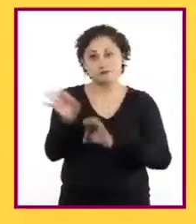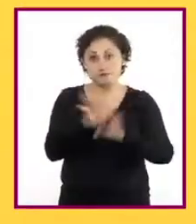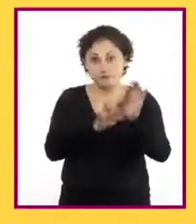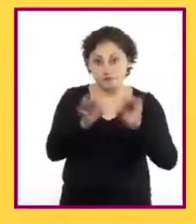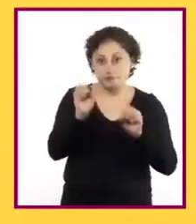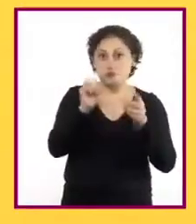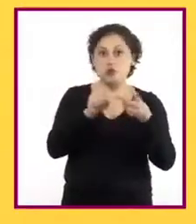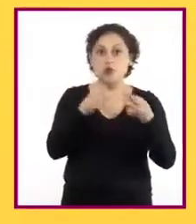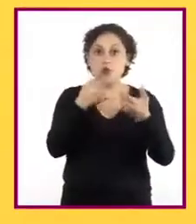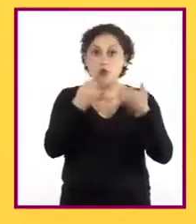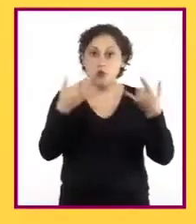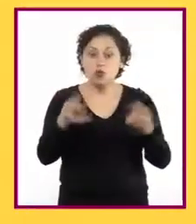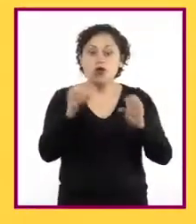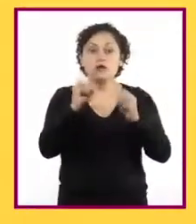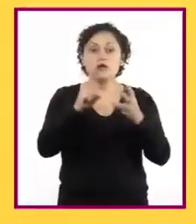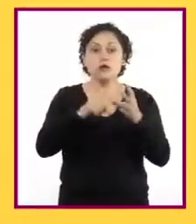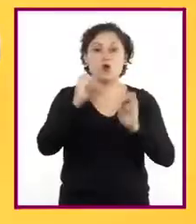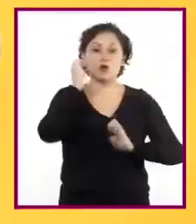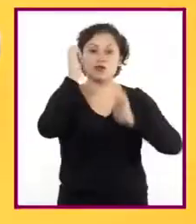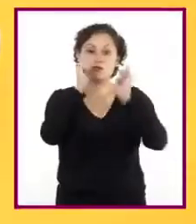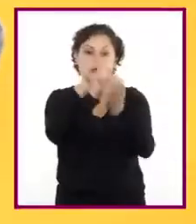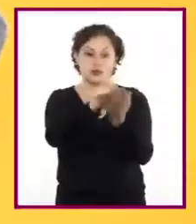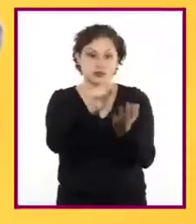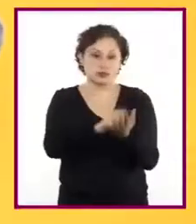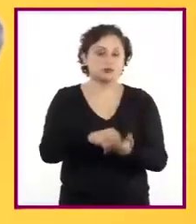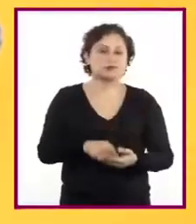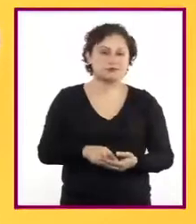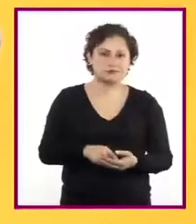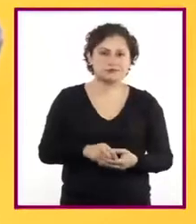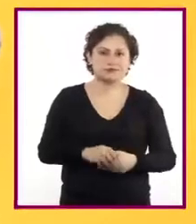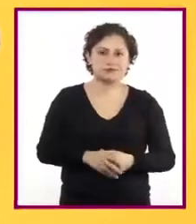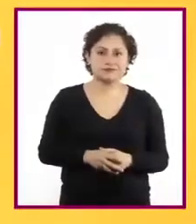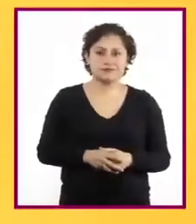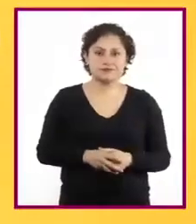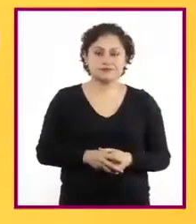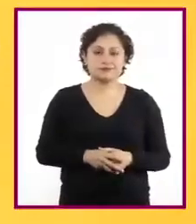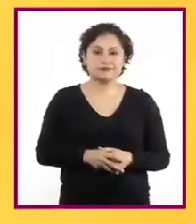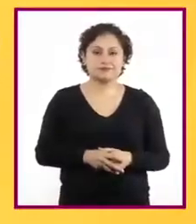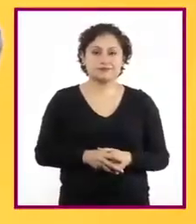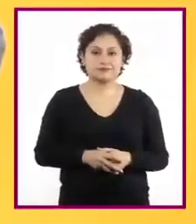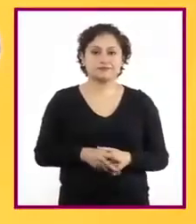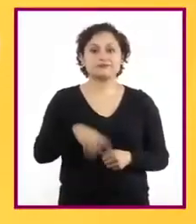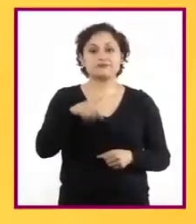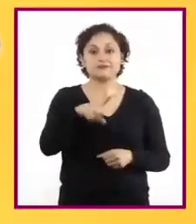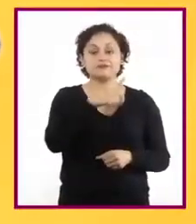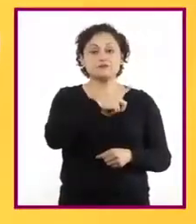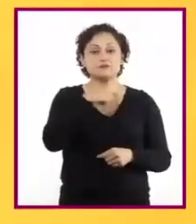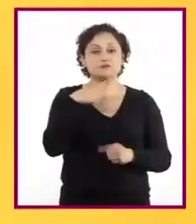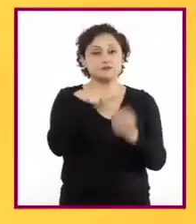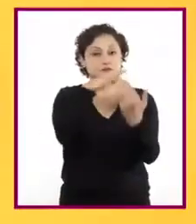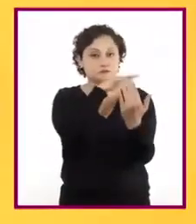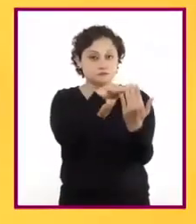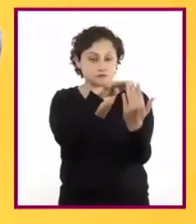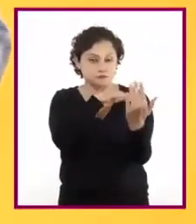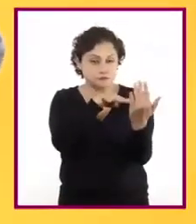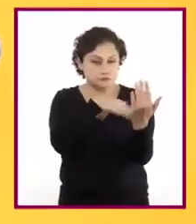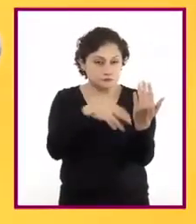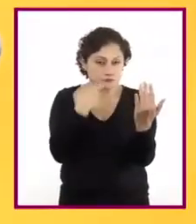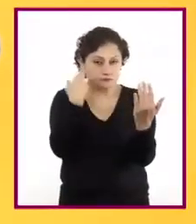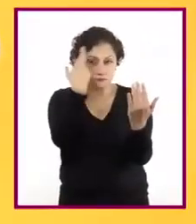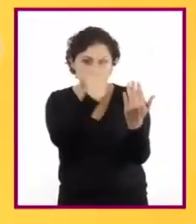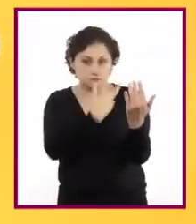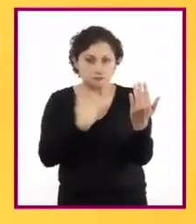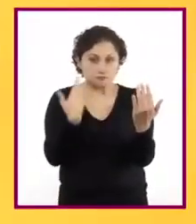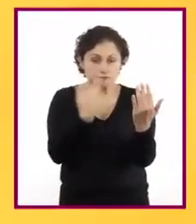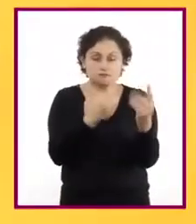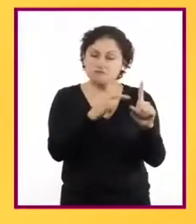cuento o el guión de una exposición. Cabe resaltar que revisar un texto involucra varias acciones. Para